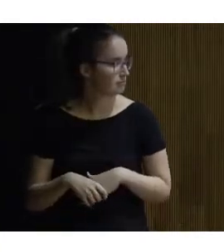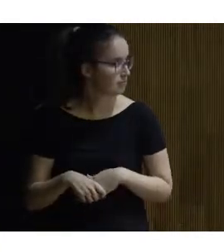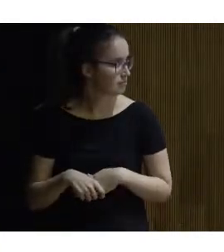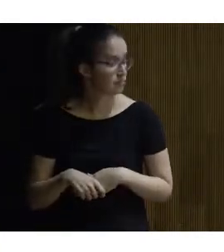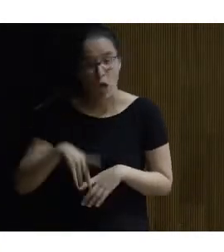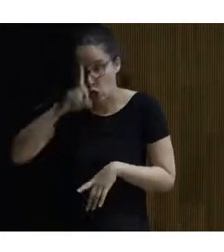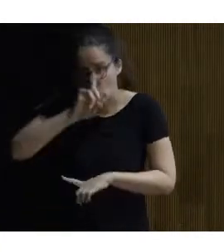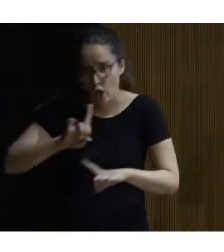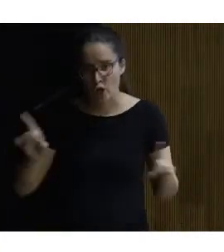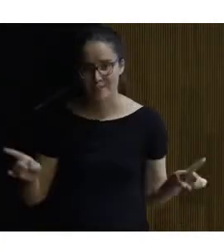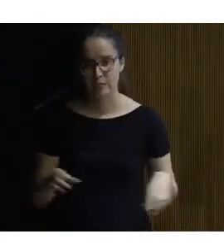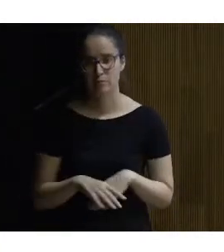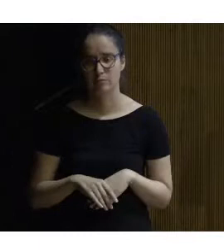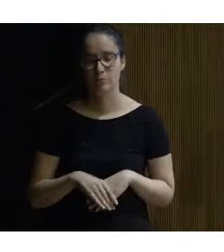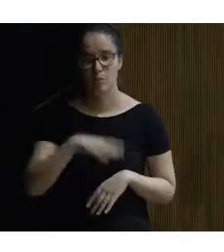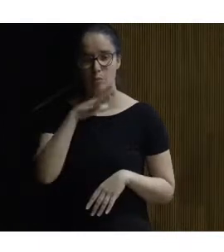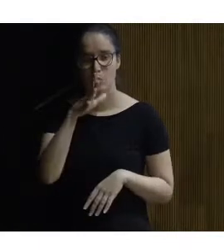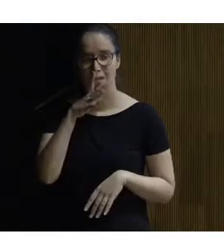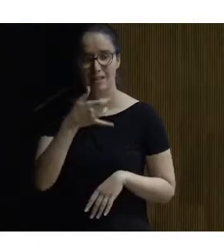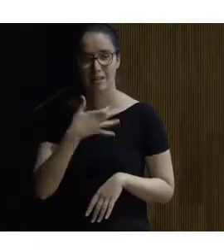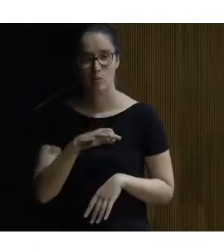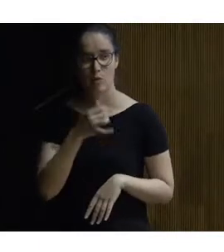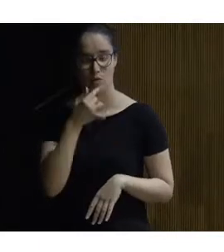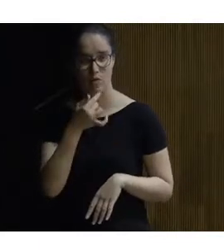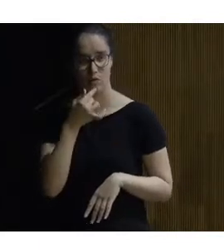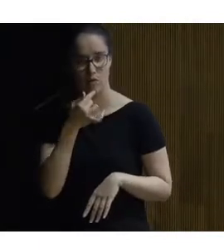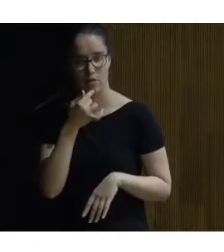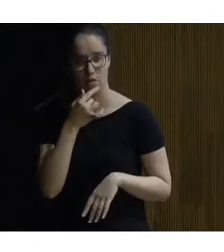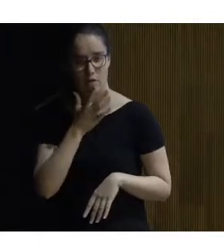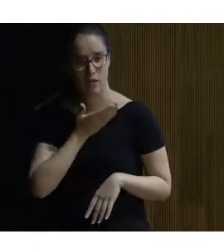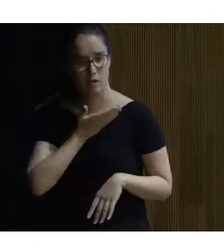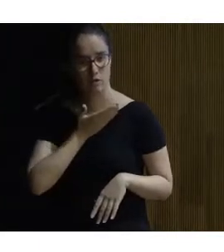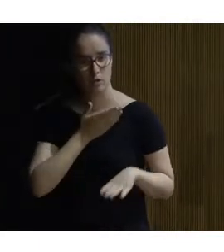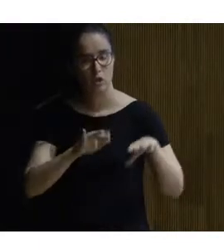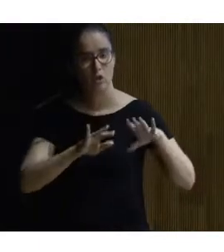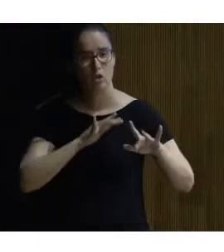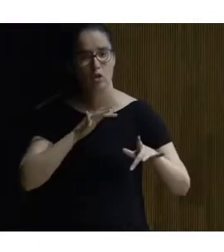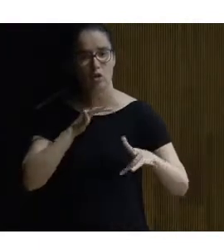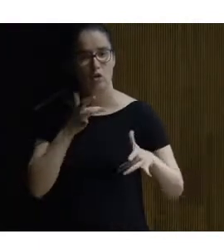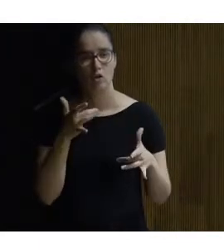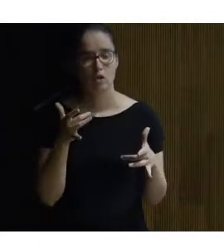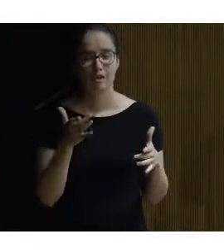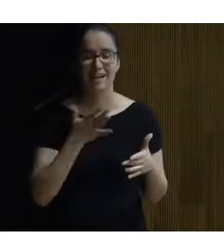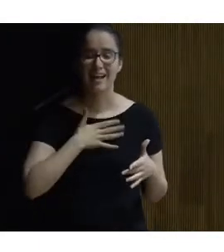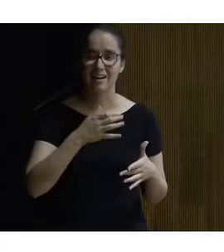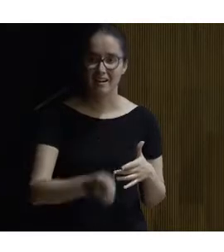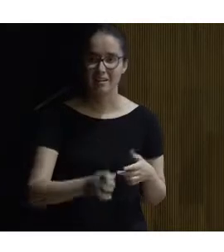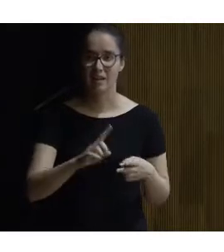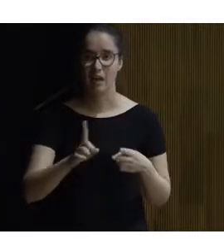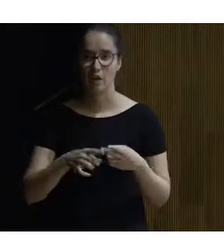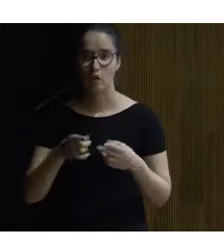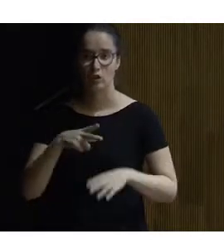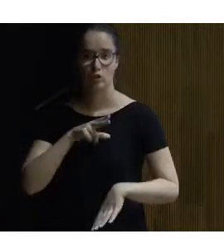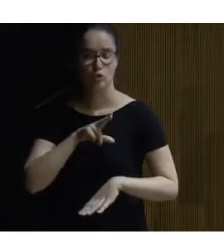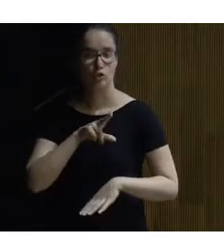no lo sé porque te puedo decir que se recibió muy bien en el ayuntamiento tanto por parte del alcalde como de los